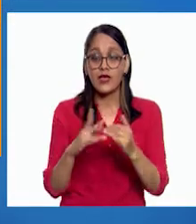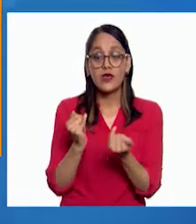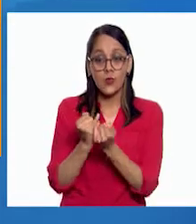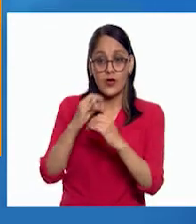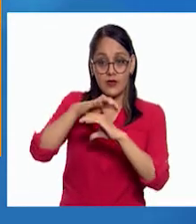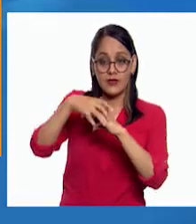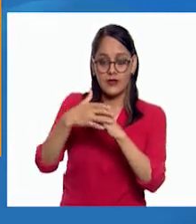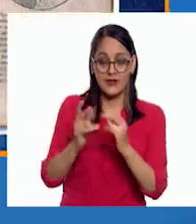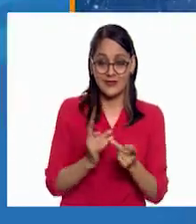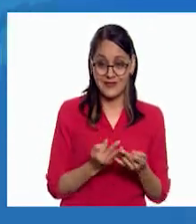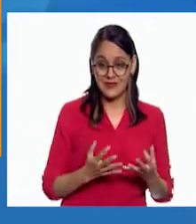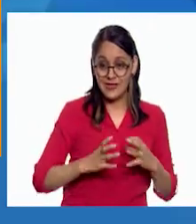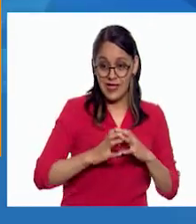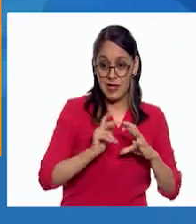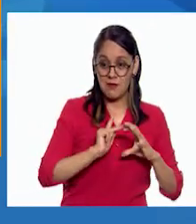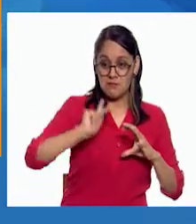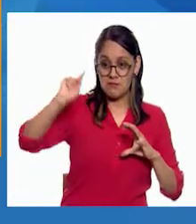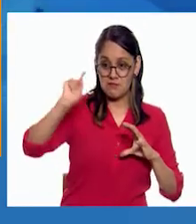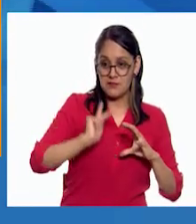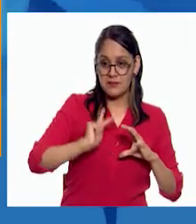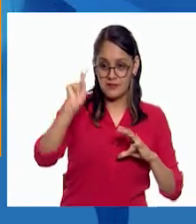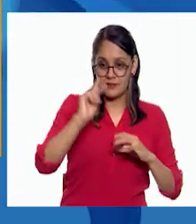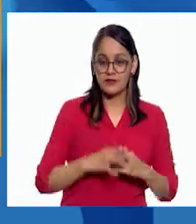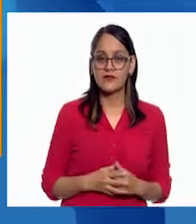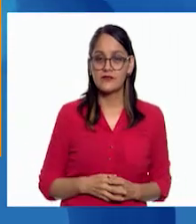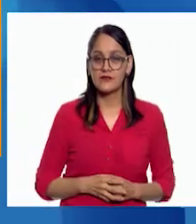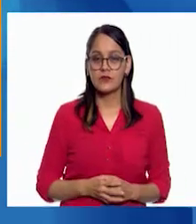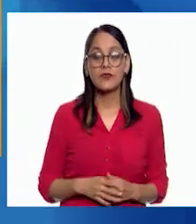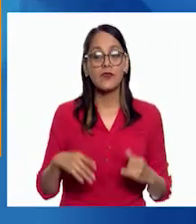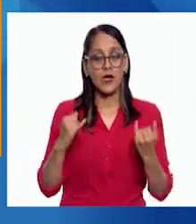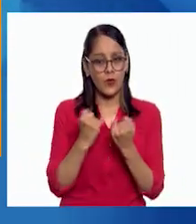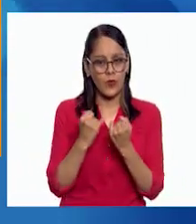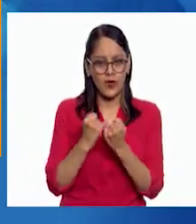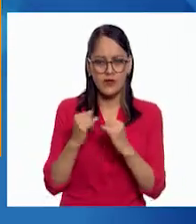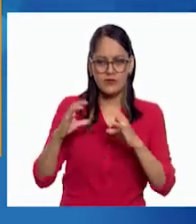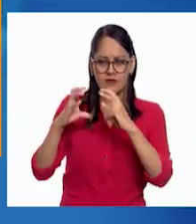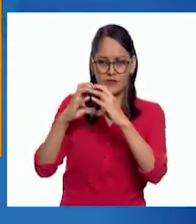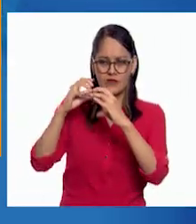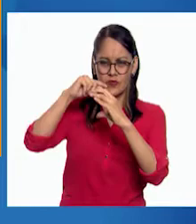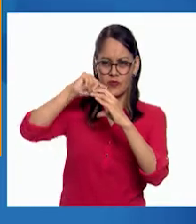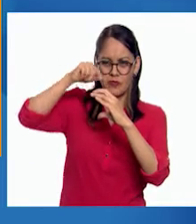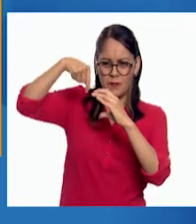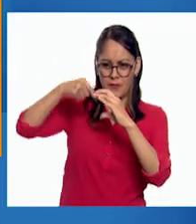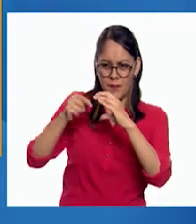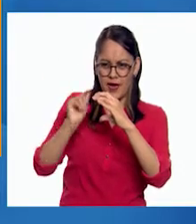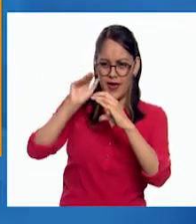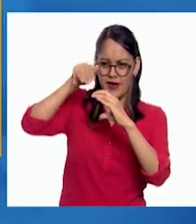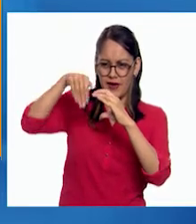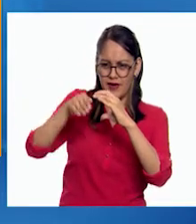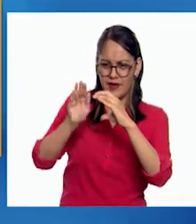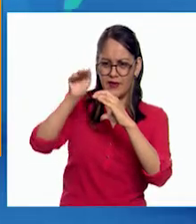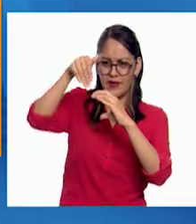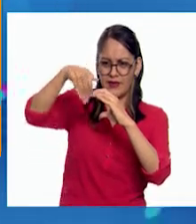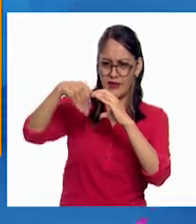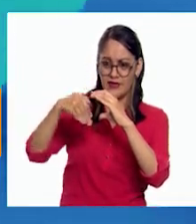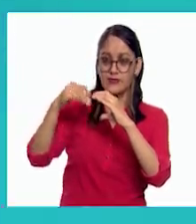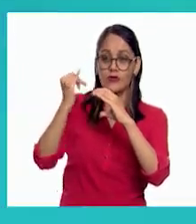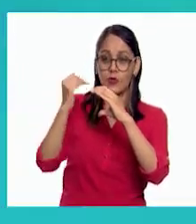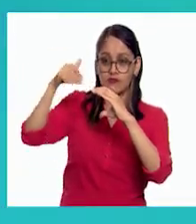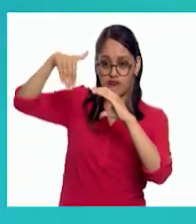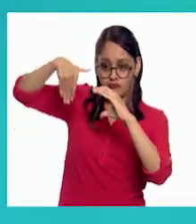superficie de la Tierra. De grandes promontorios, valles profundos y abismos.